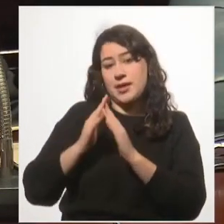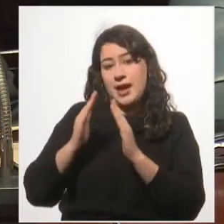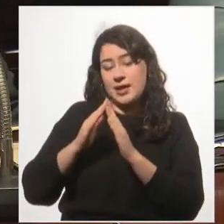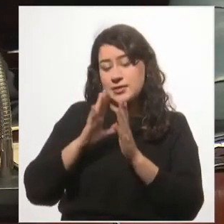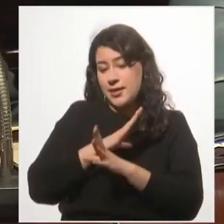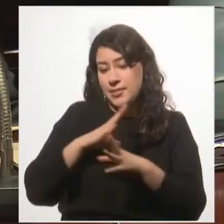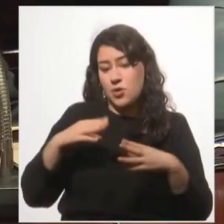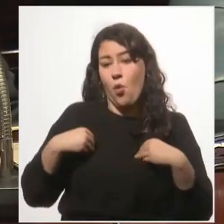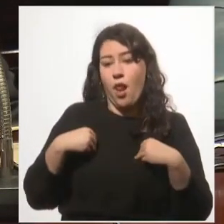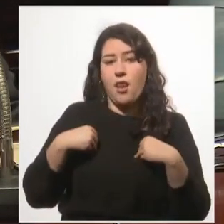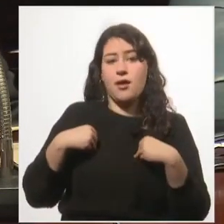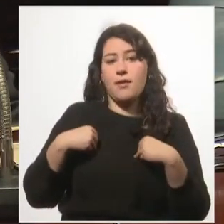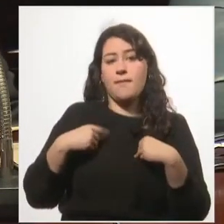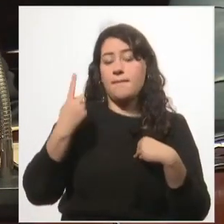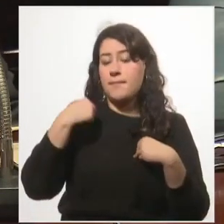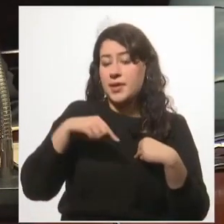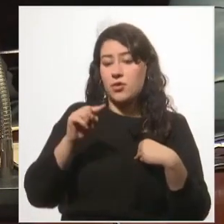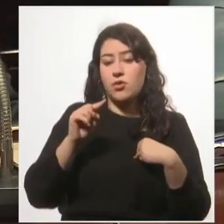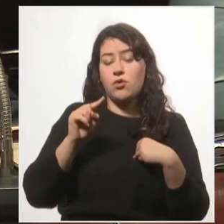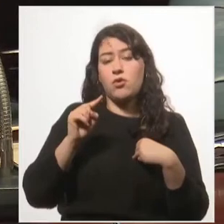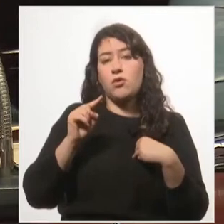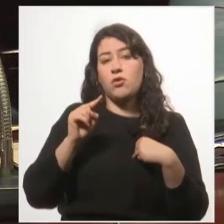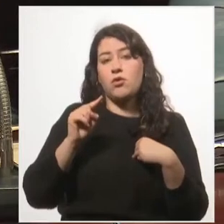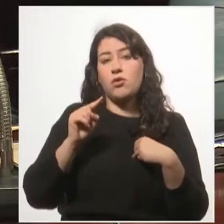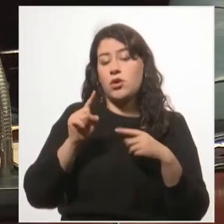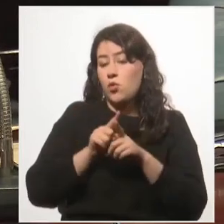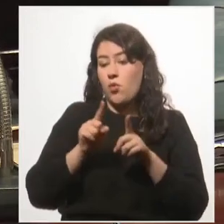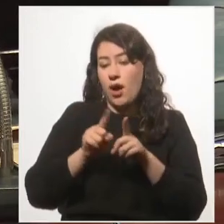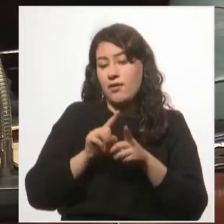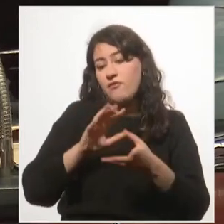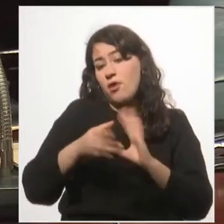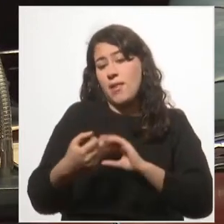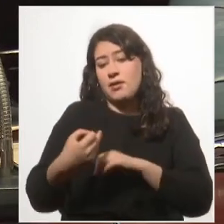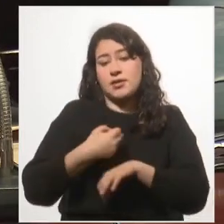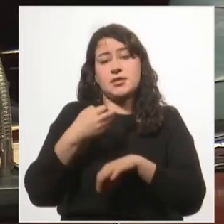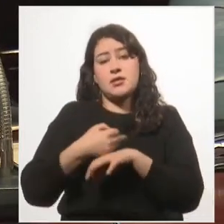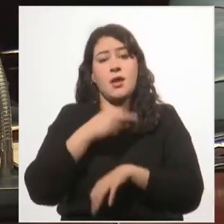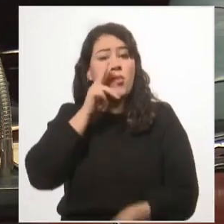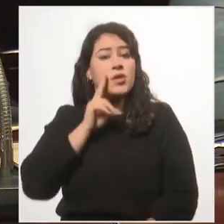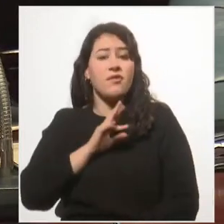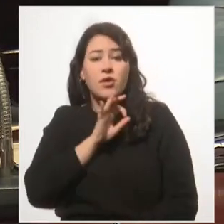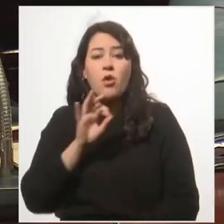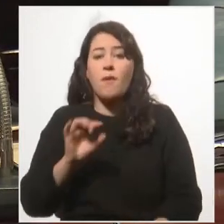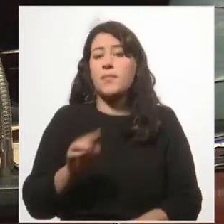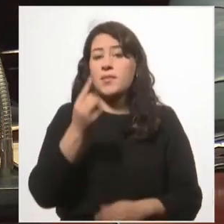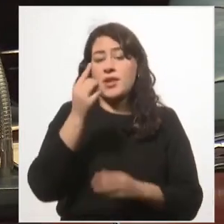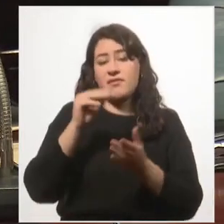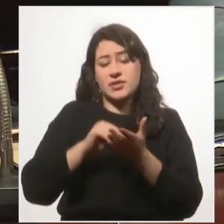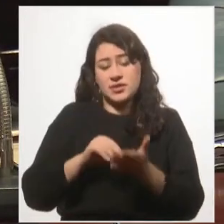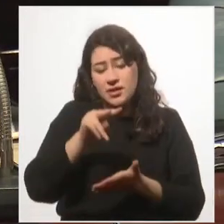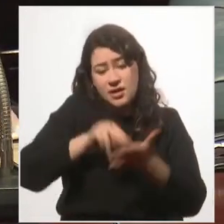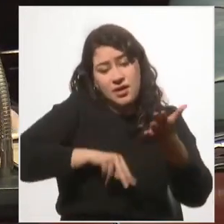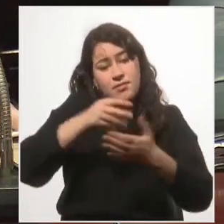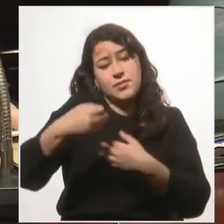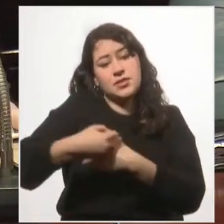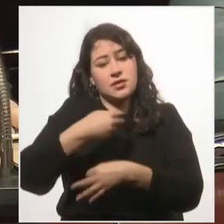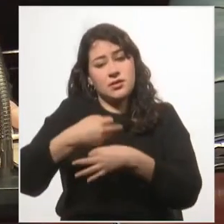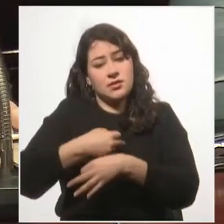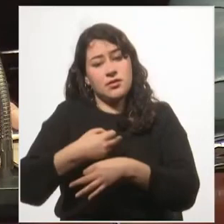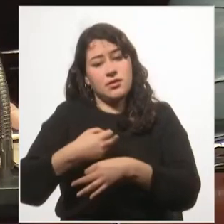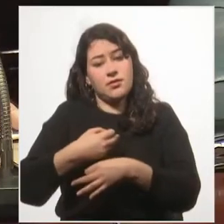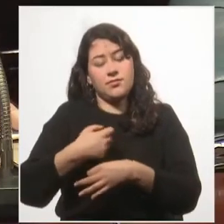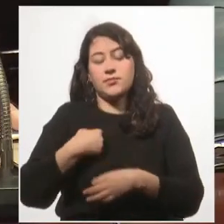escuela, pero era algo así como quien adquiere buenos modales o las primeras lecturas. Me sentí muy